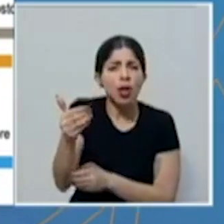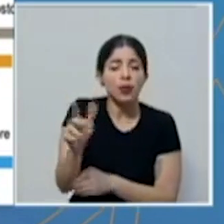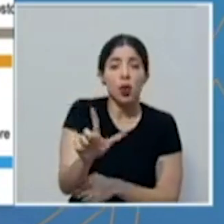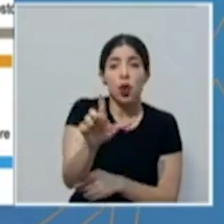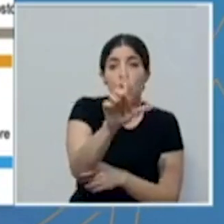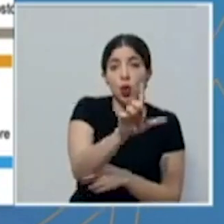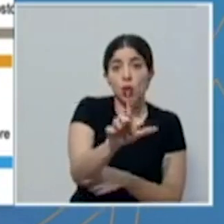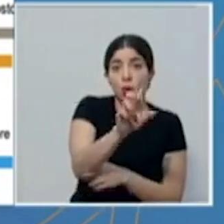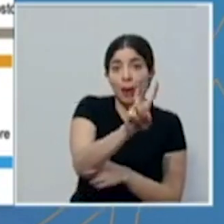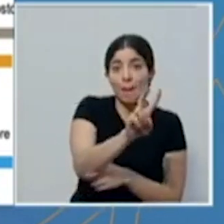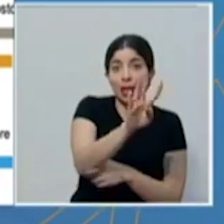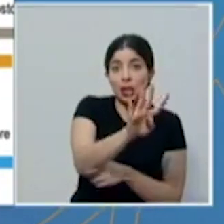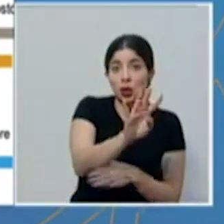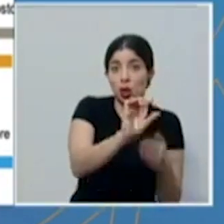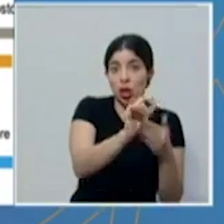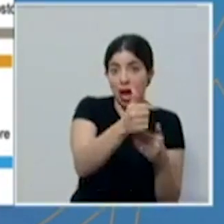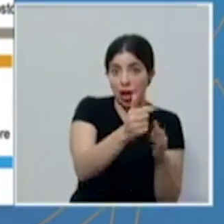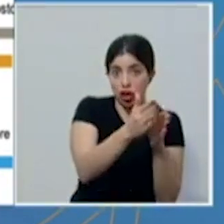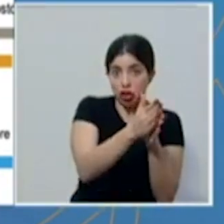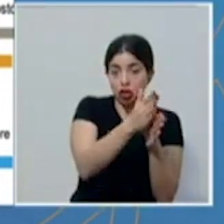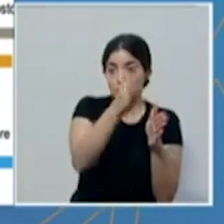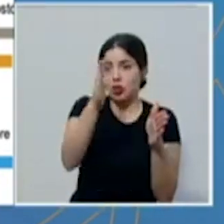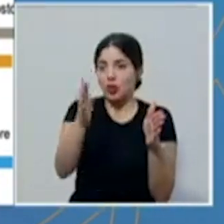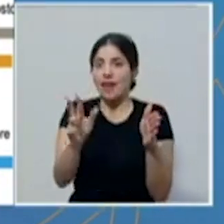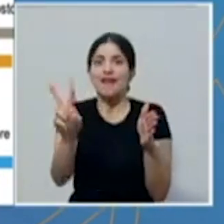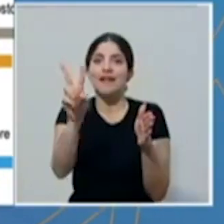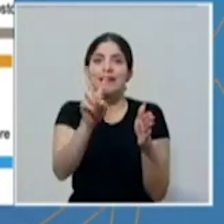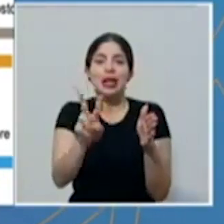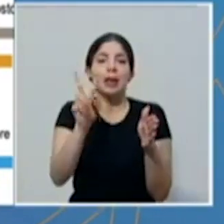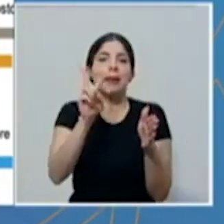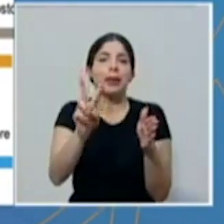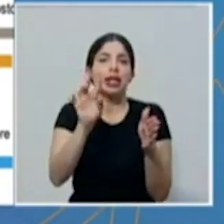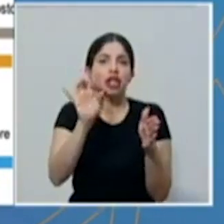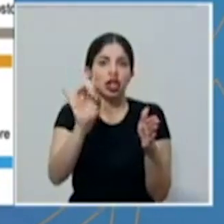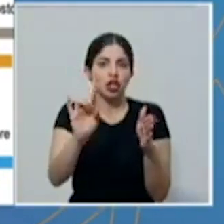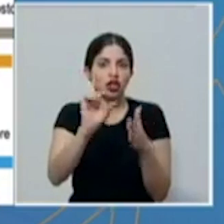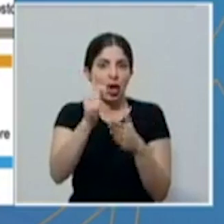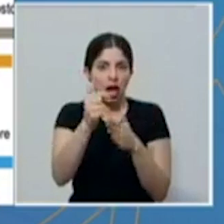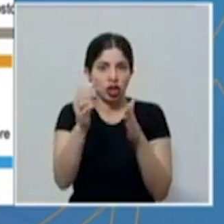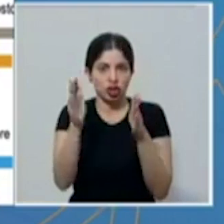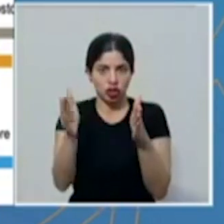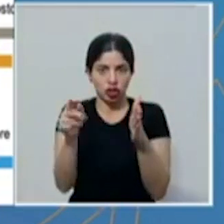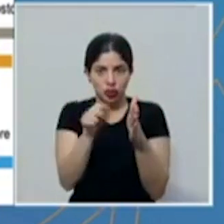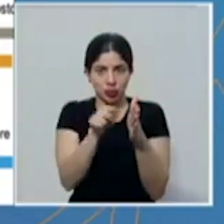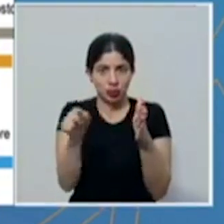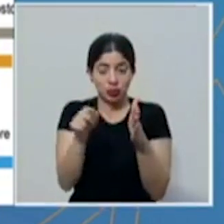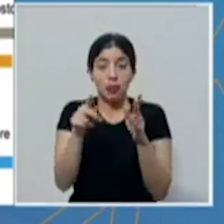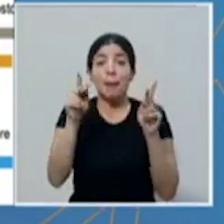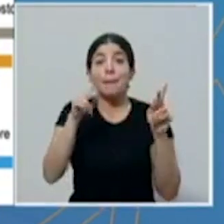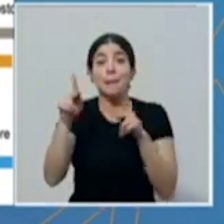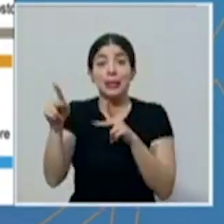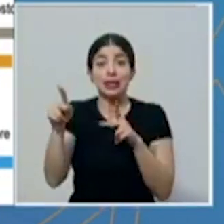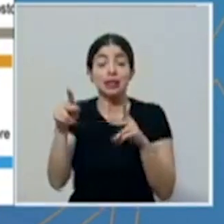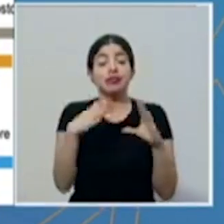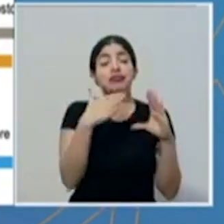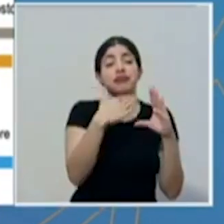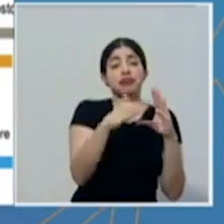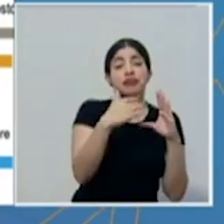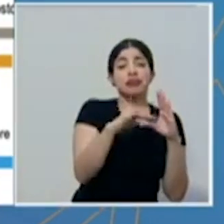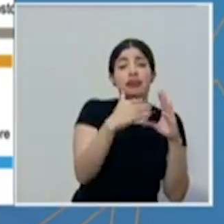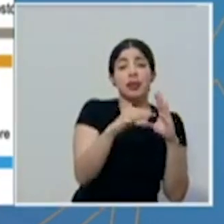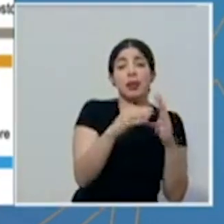el lunes 24 de agosto y el viernes 28 de agosto. A las personas que ingresen las